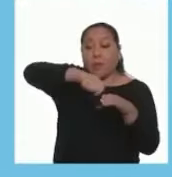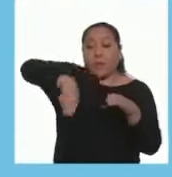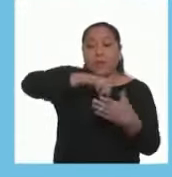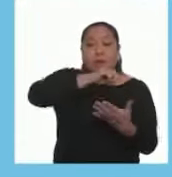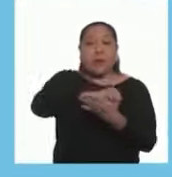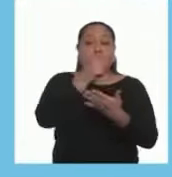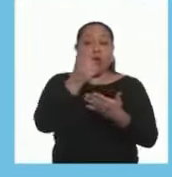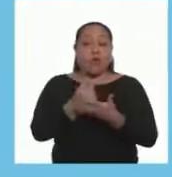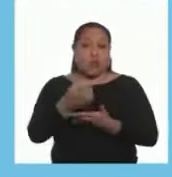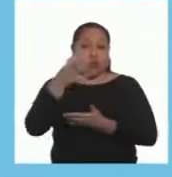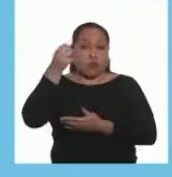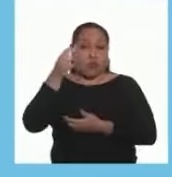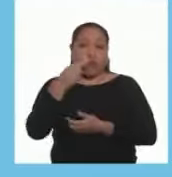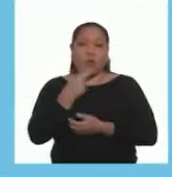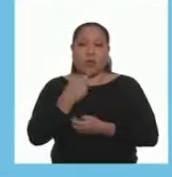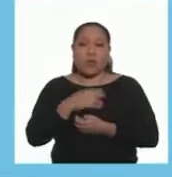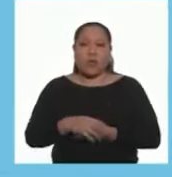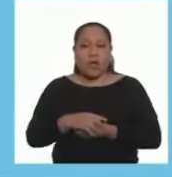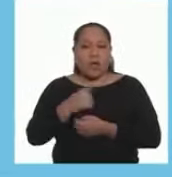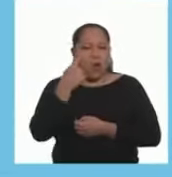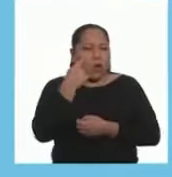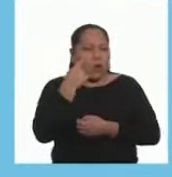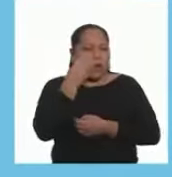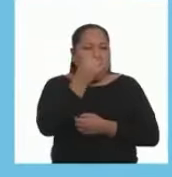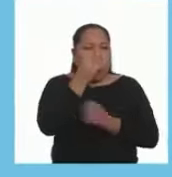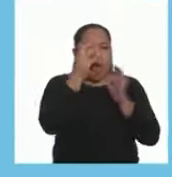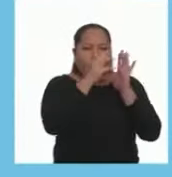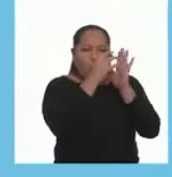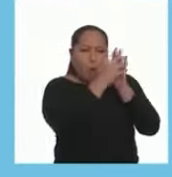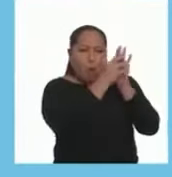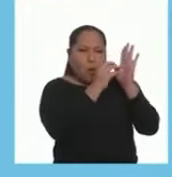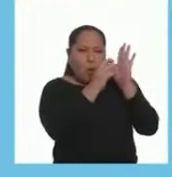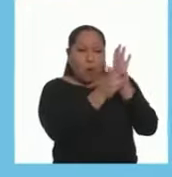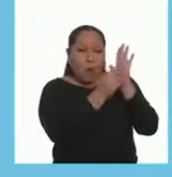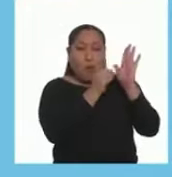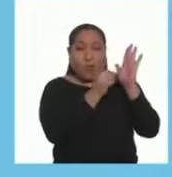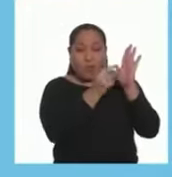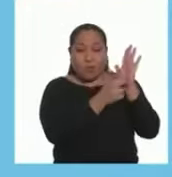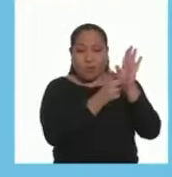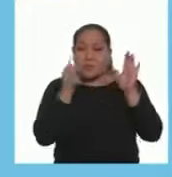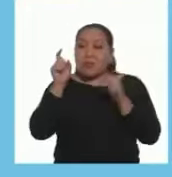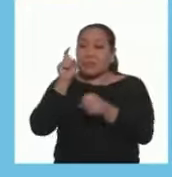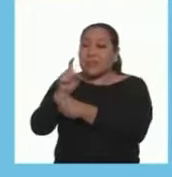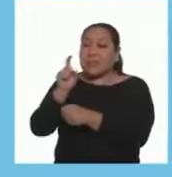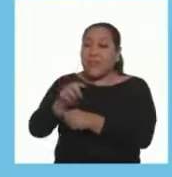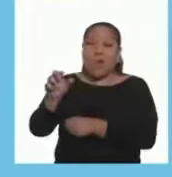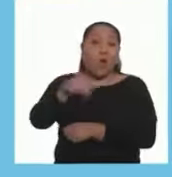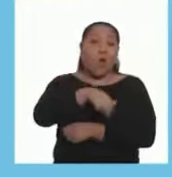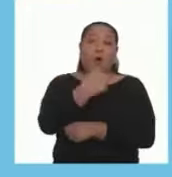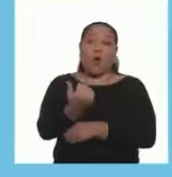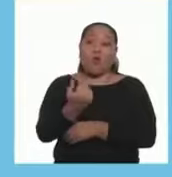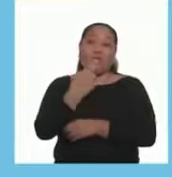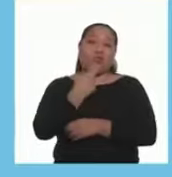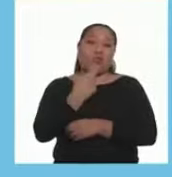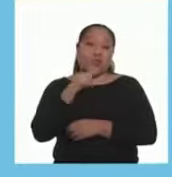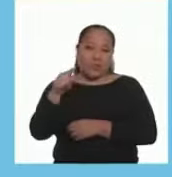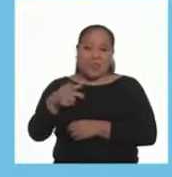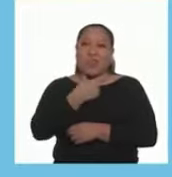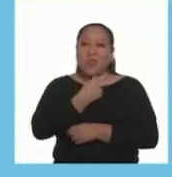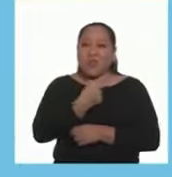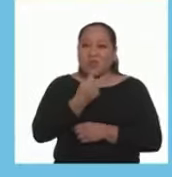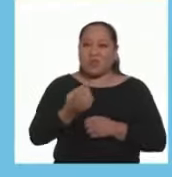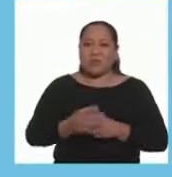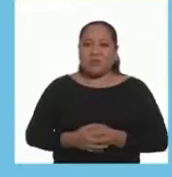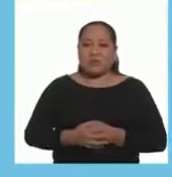Ayudar En la preparación Del arroz Con leche Y reconocer Solo algunos De los ingredientes Pueden enseñarle A preparar